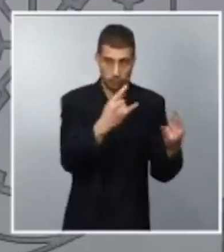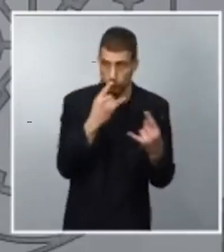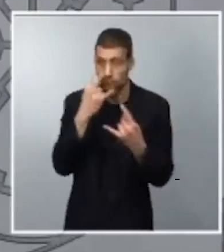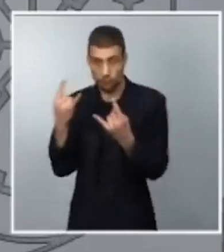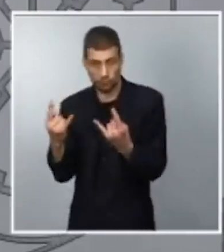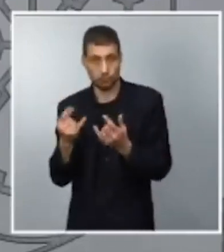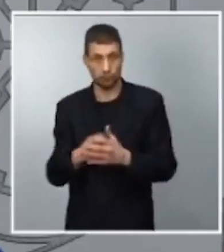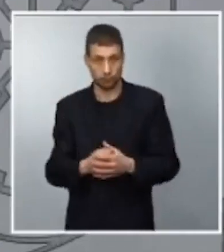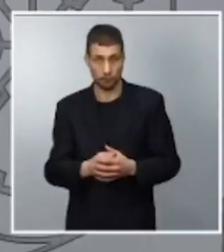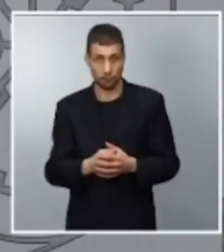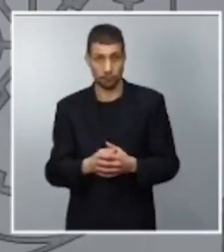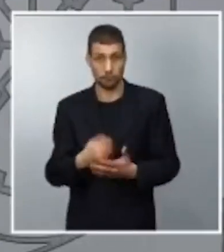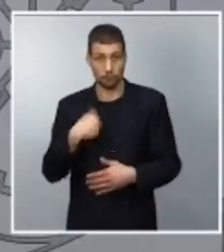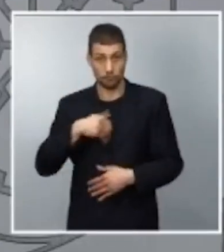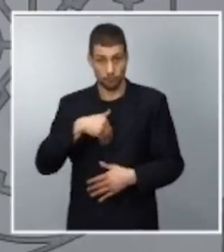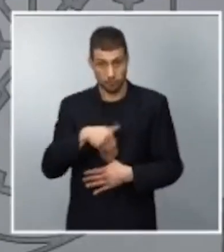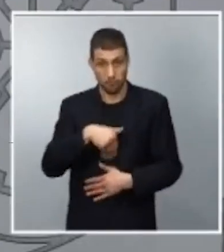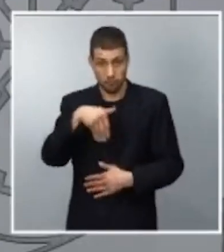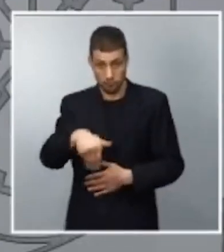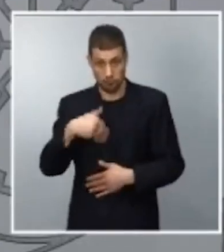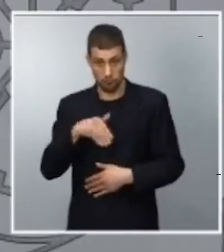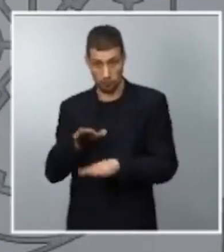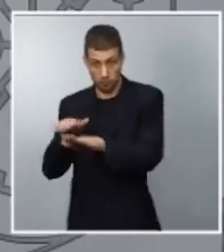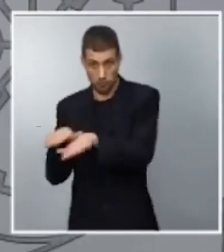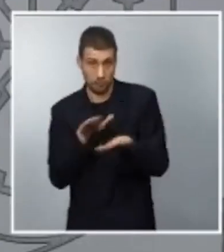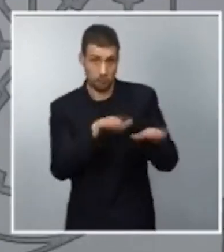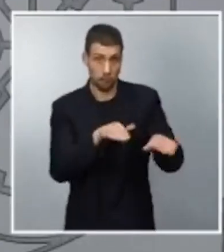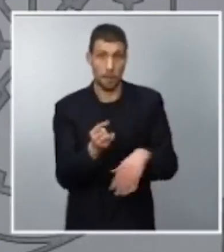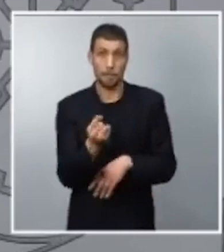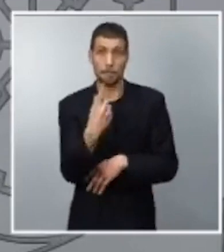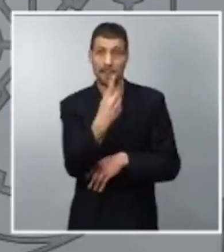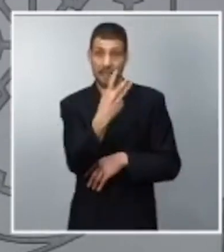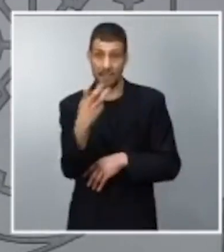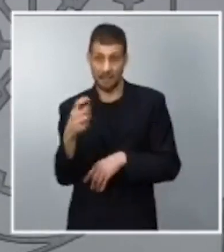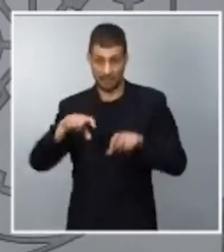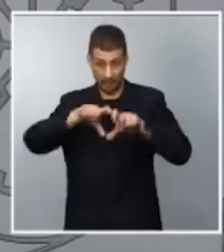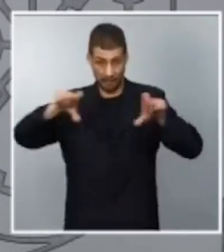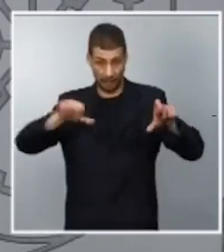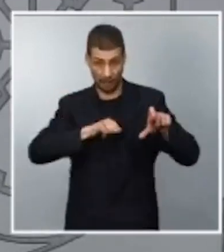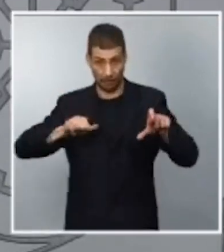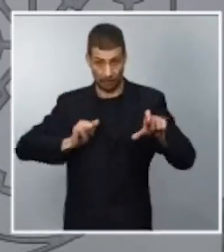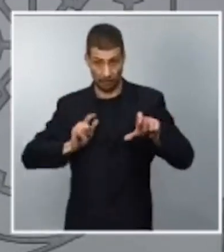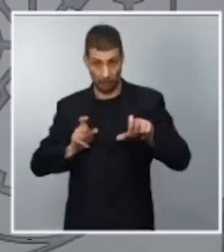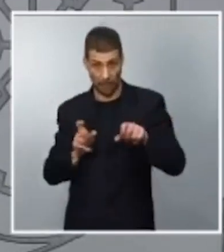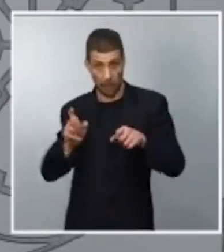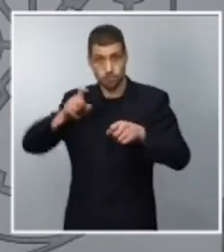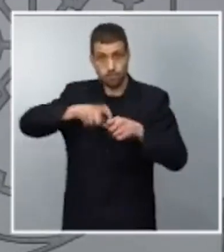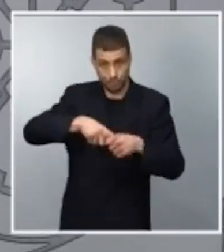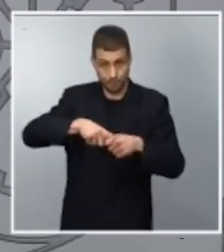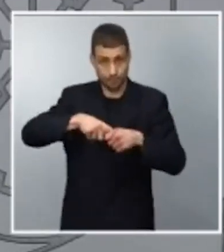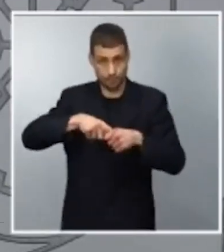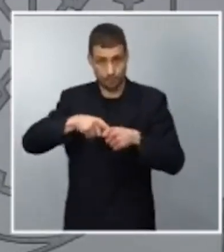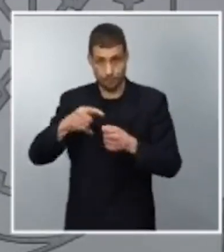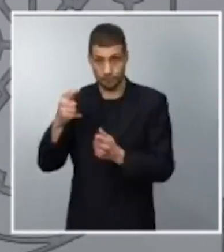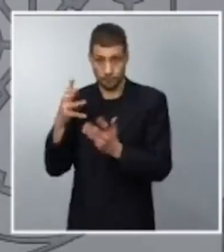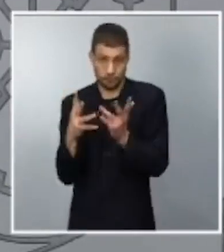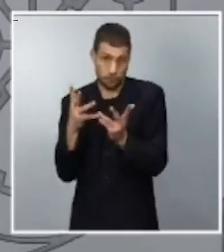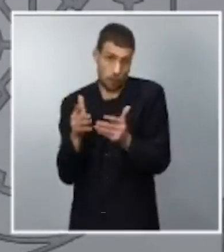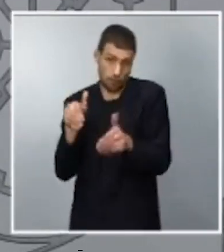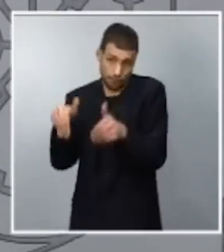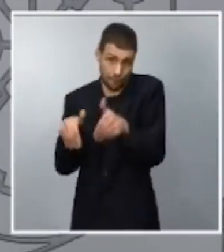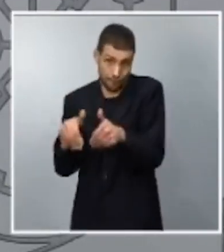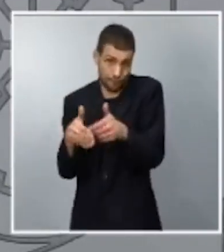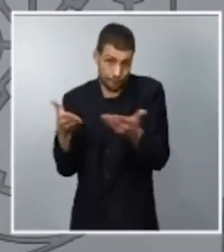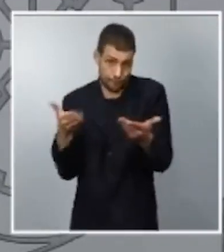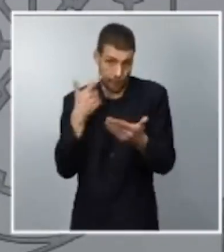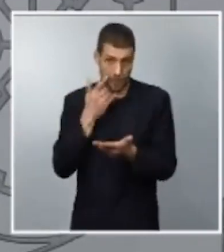candidaturas con un total de 1.300 entidades que han resultado implicadas en la concurrencia para solicitar la implantación de estos